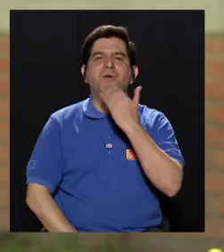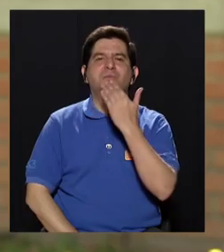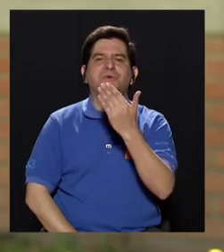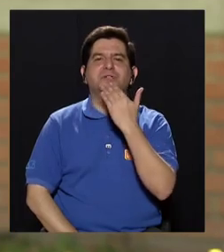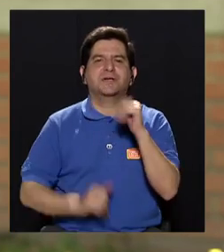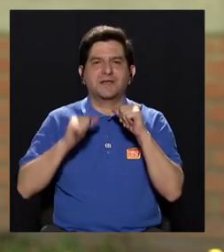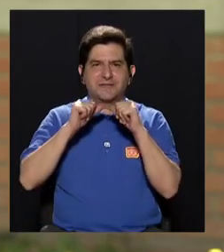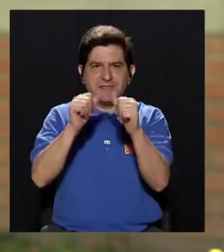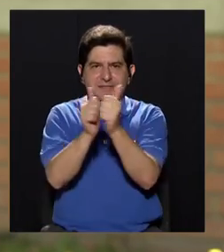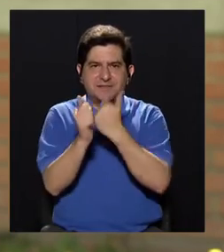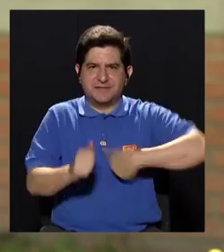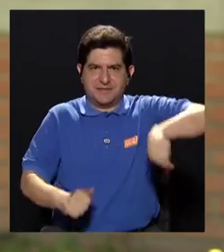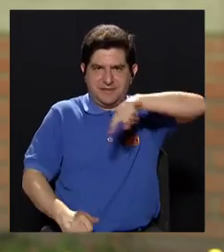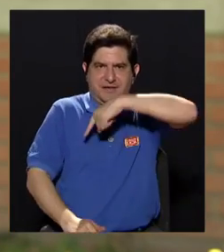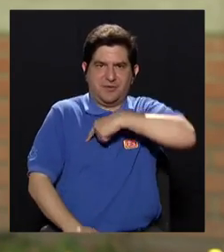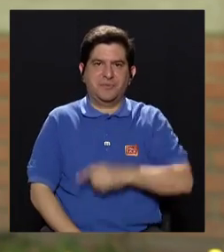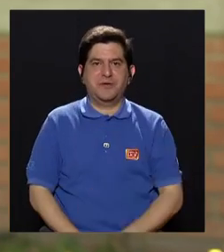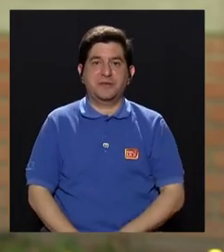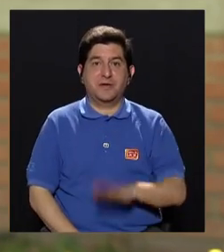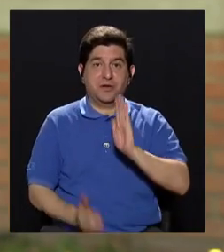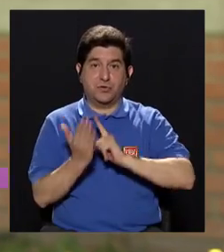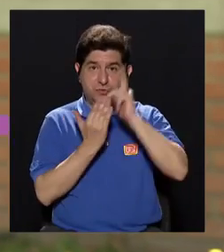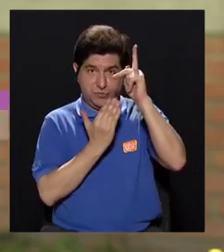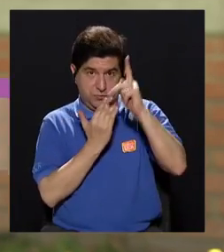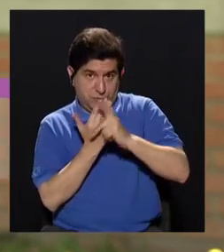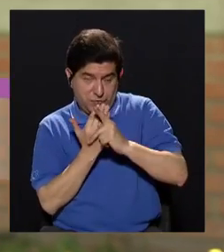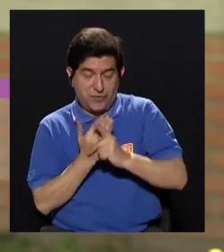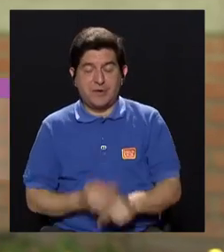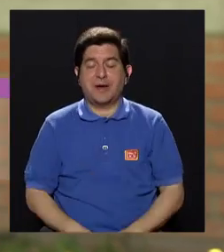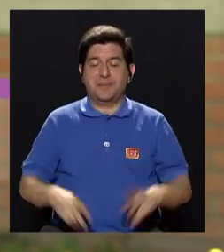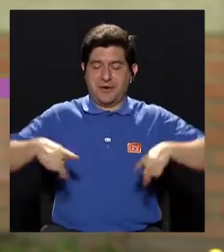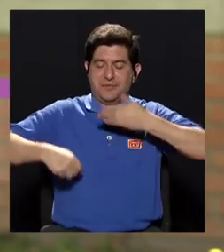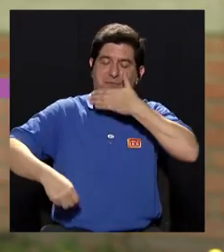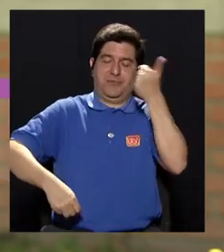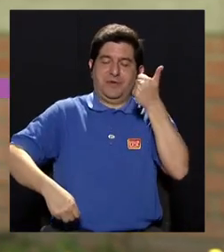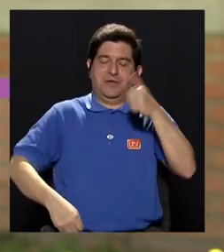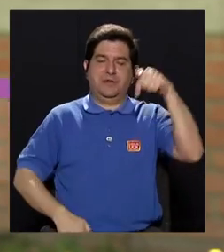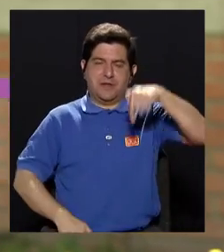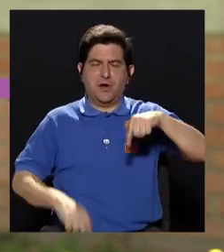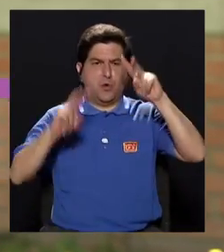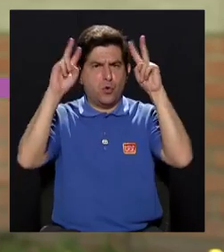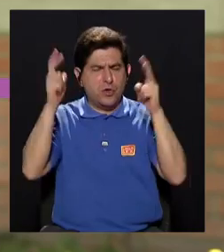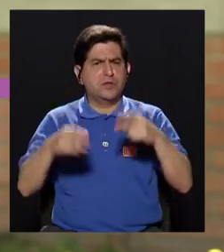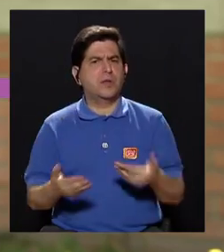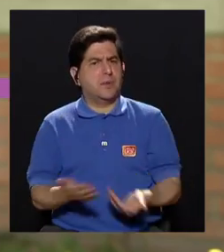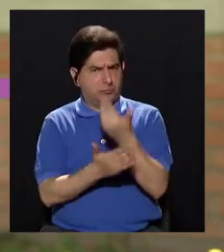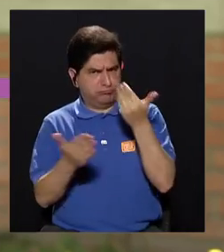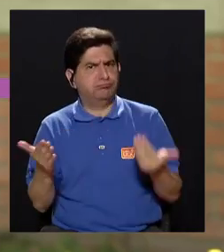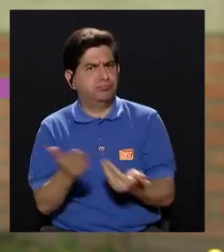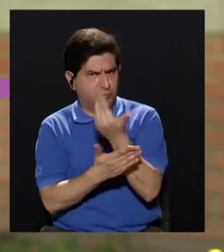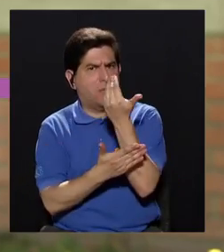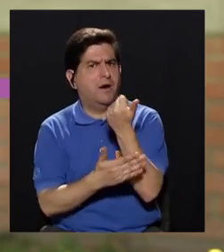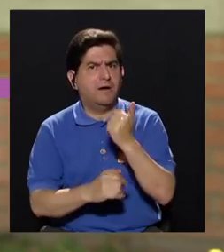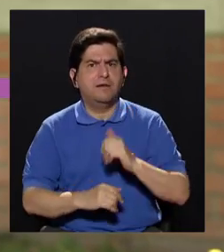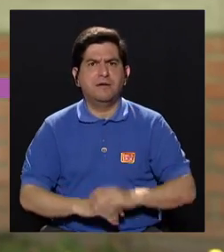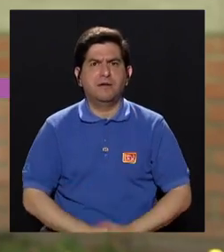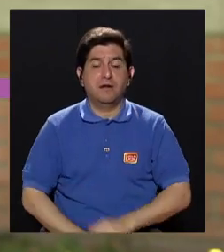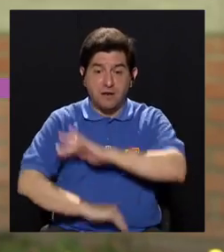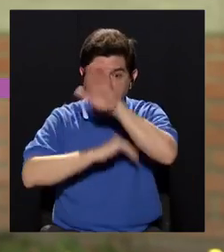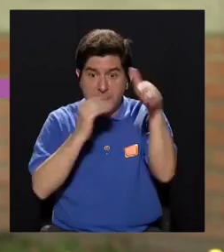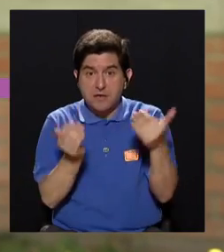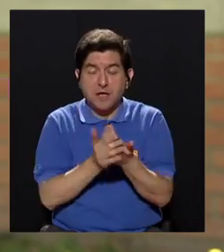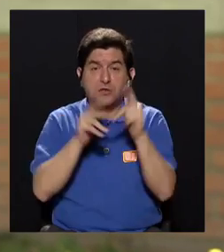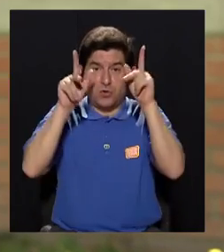Gracias por continuar con nosotros en su teleravista Vivir Mejor. El día de hoy con un tema muy actual y que